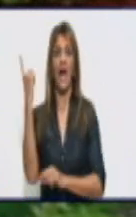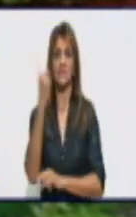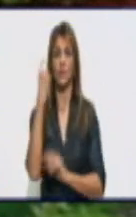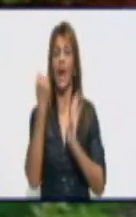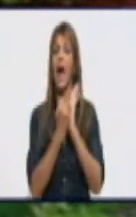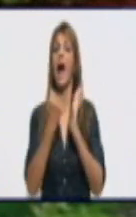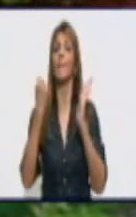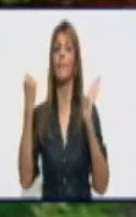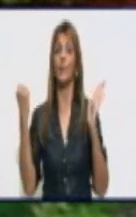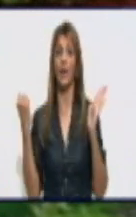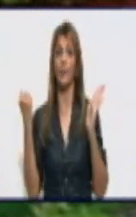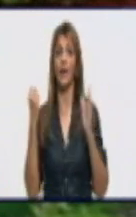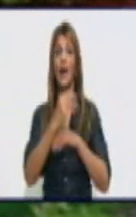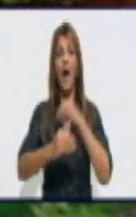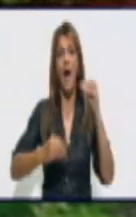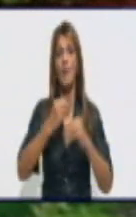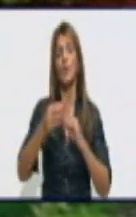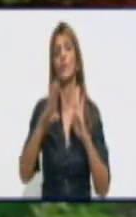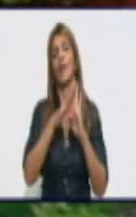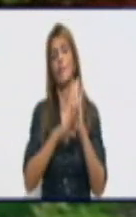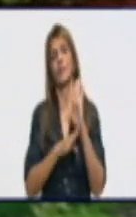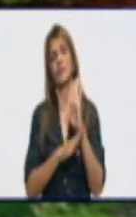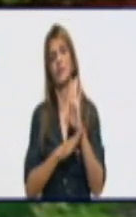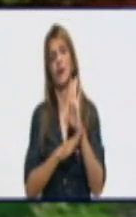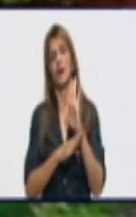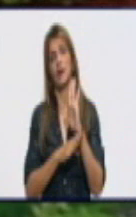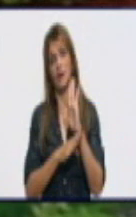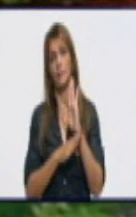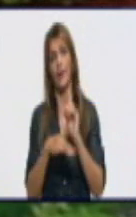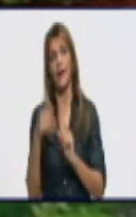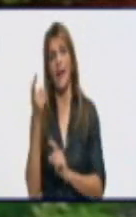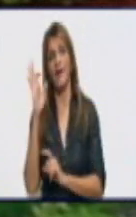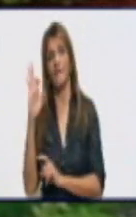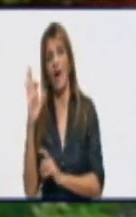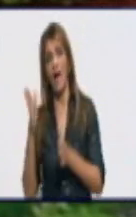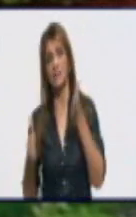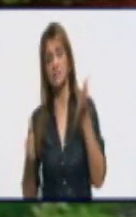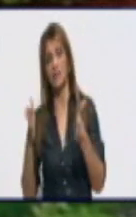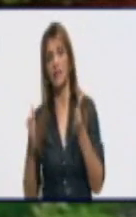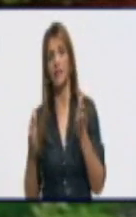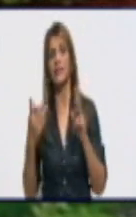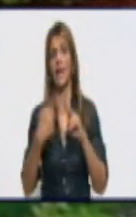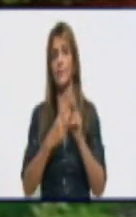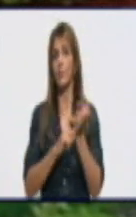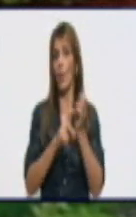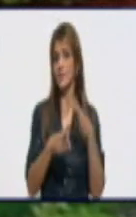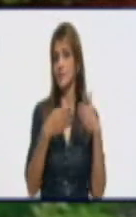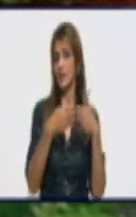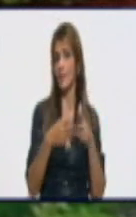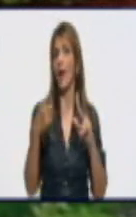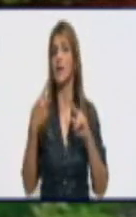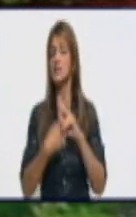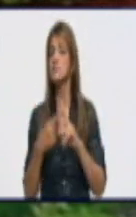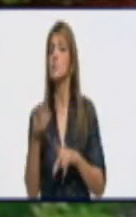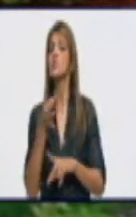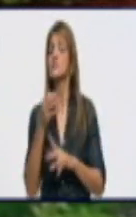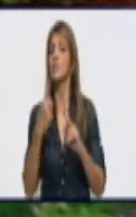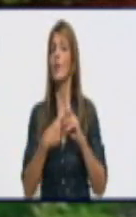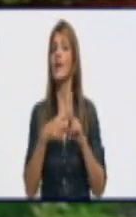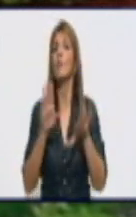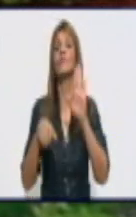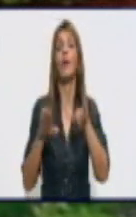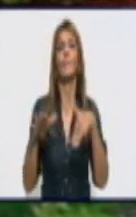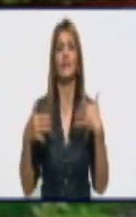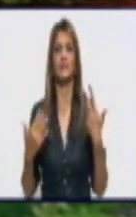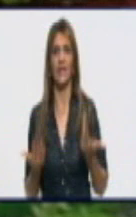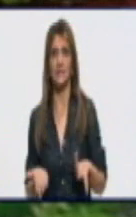apruebe cambio para la fase en la que se encuentran Bayamo y la provincia de Granma, entonces, en dependencia de la fase a la que pase la